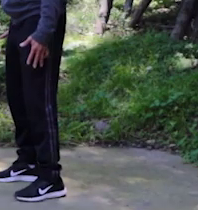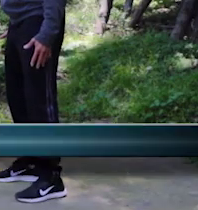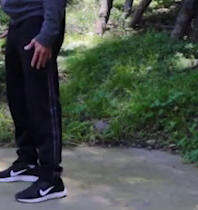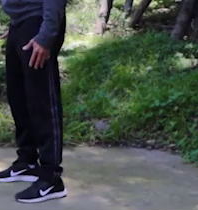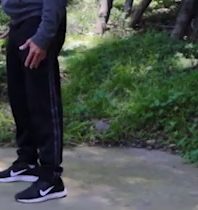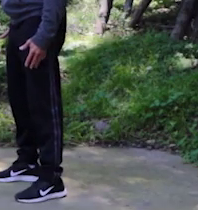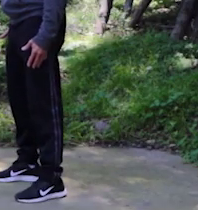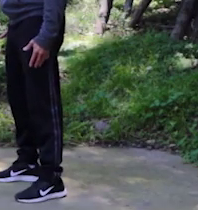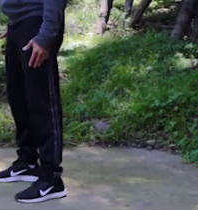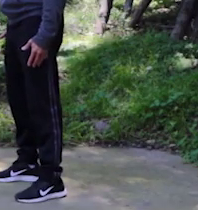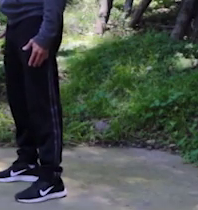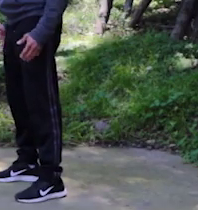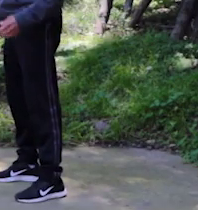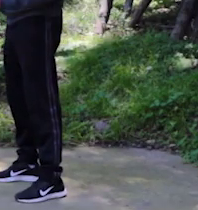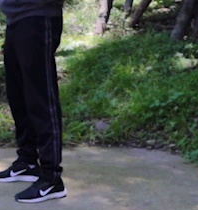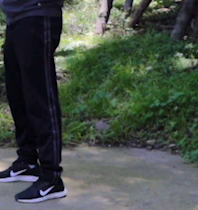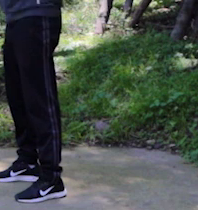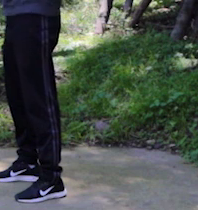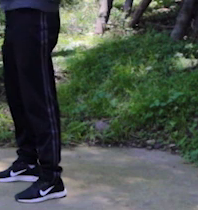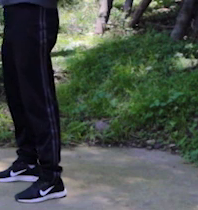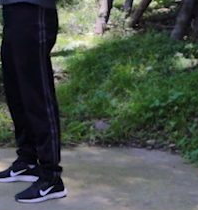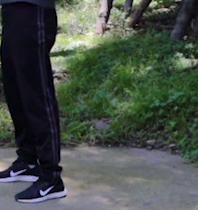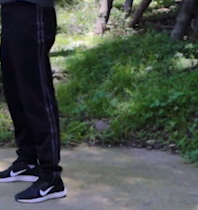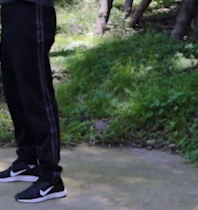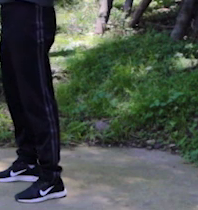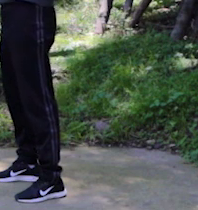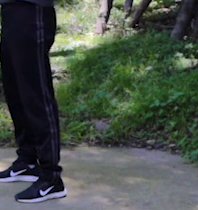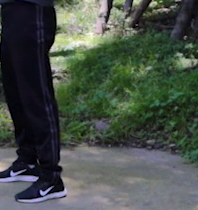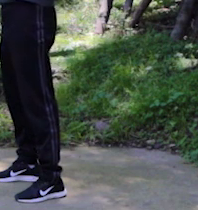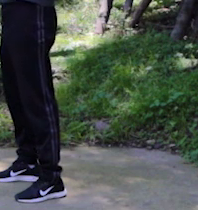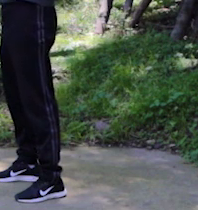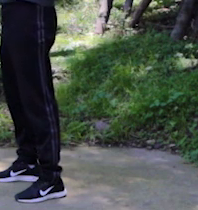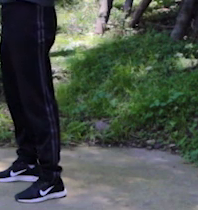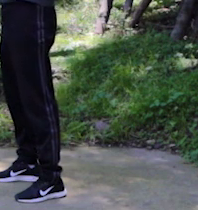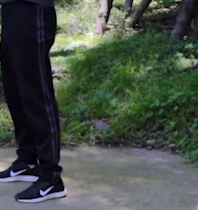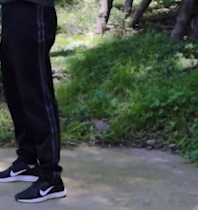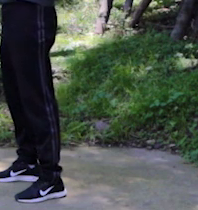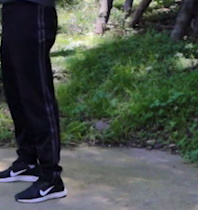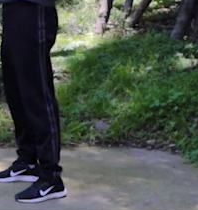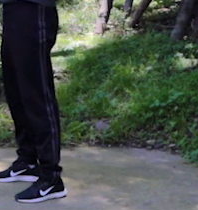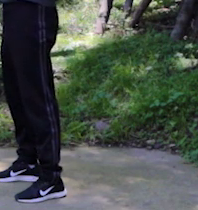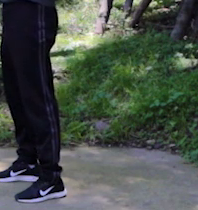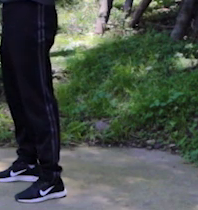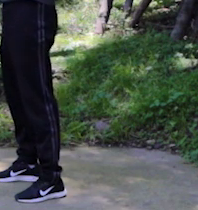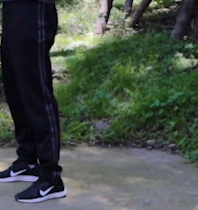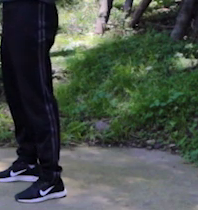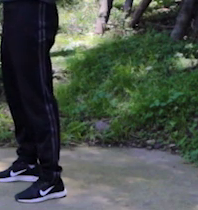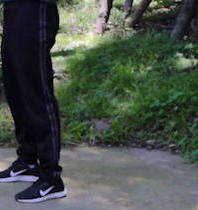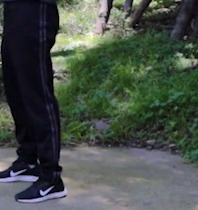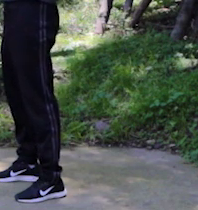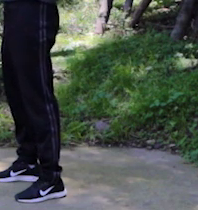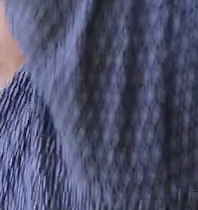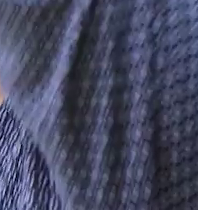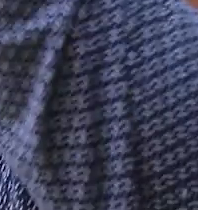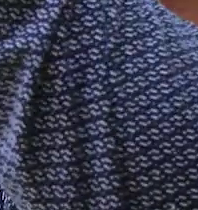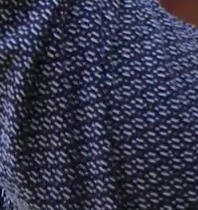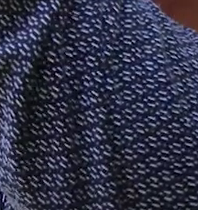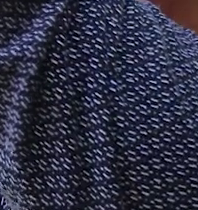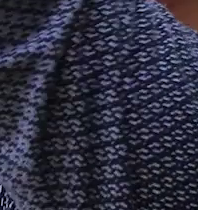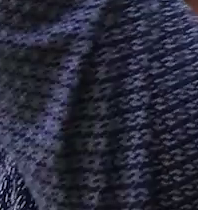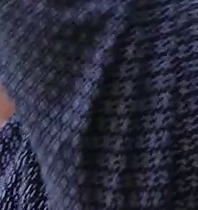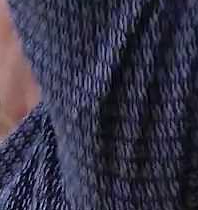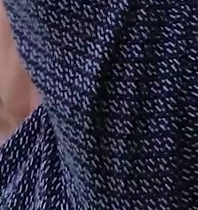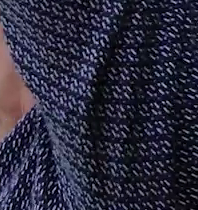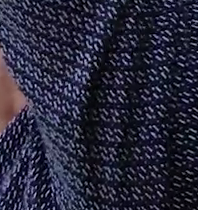parar derechos. Vamos a elevar los brazos, los vamos a llevar las manos atrás de la nuca y vamos a hacer una extensión, como